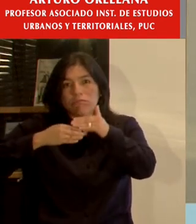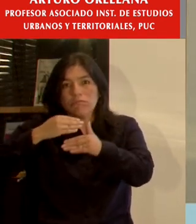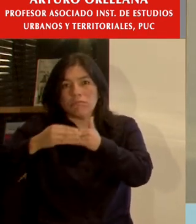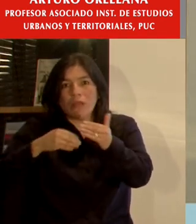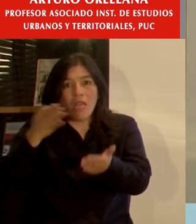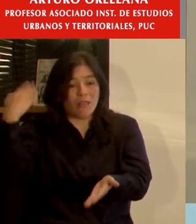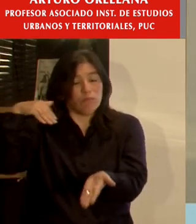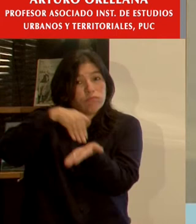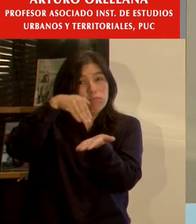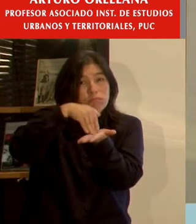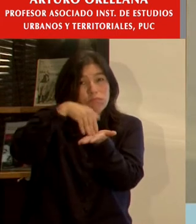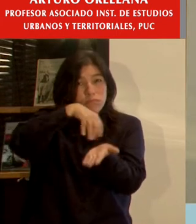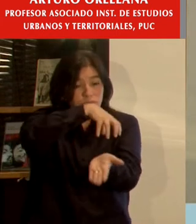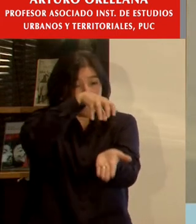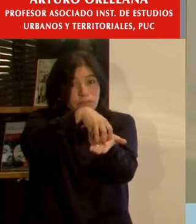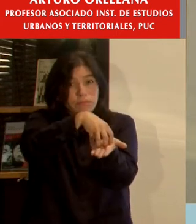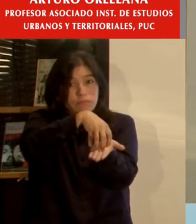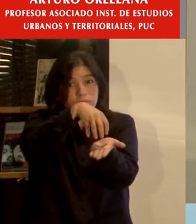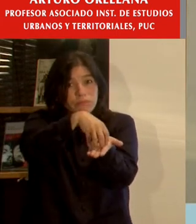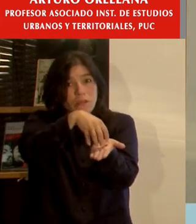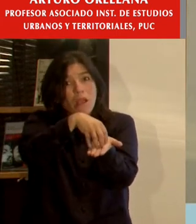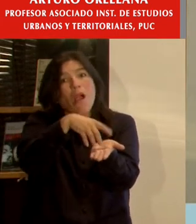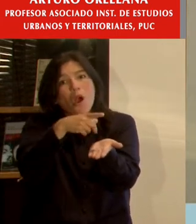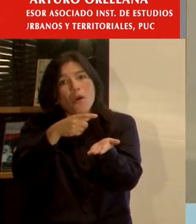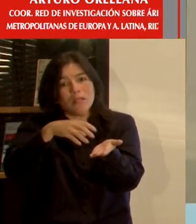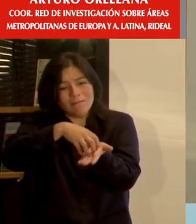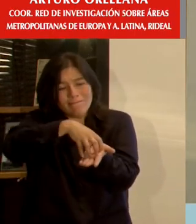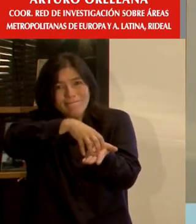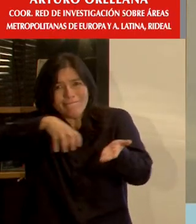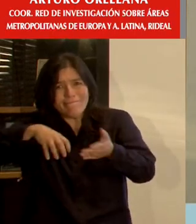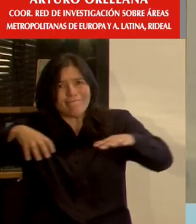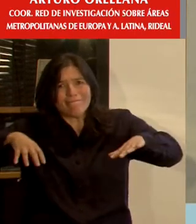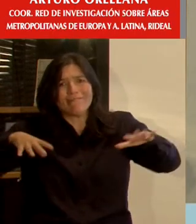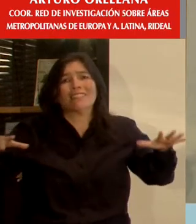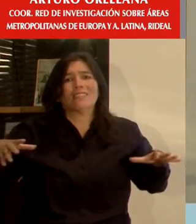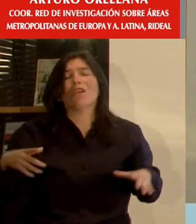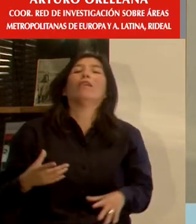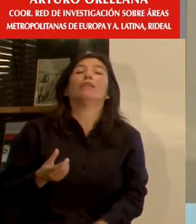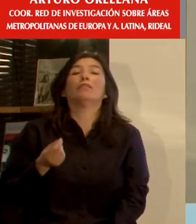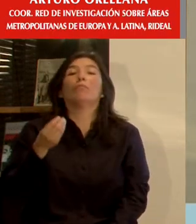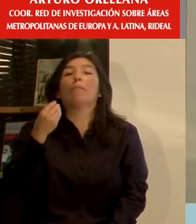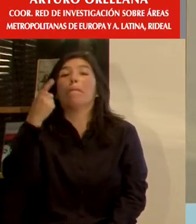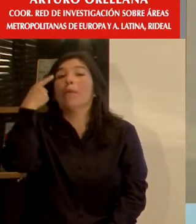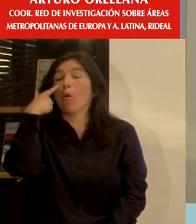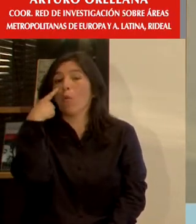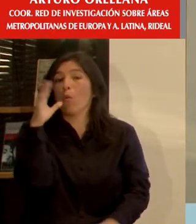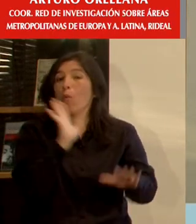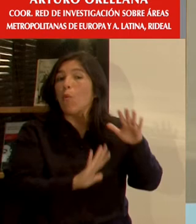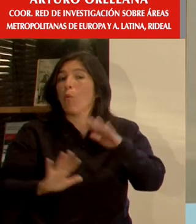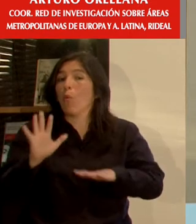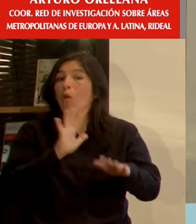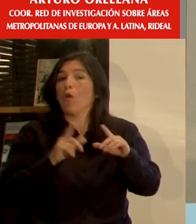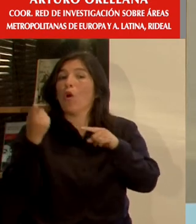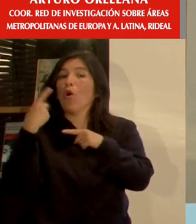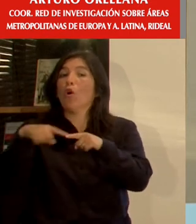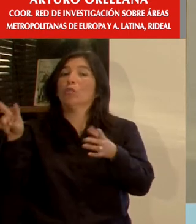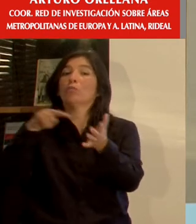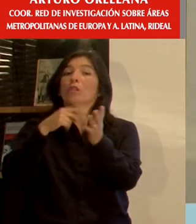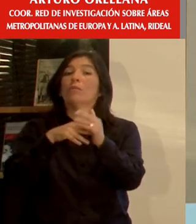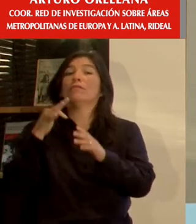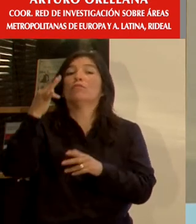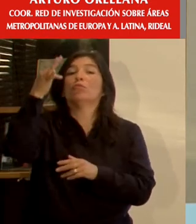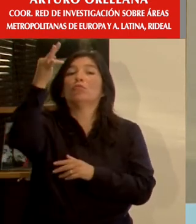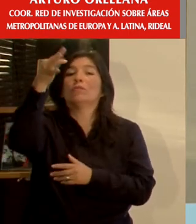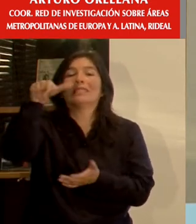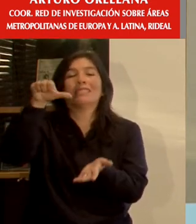centralismo regional que obviamente la descentralización bienvenía, pero ojo, también podemos estar abordando otro problema en el futuro